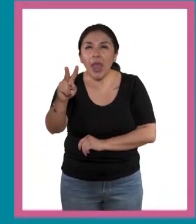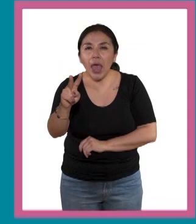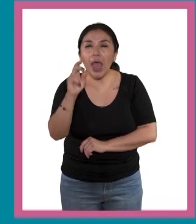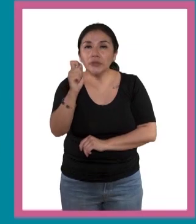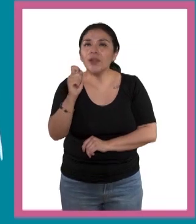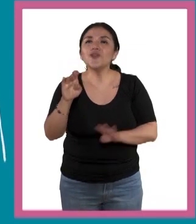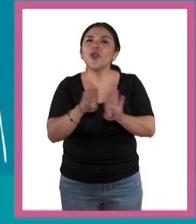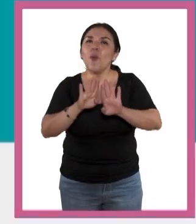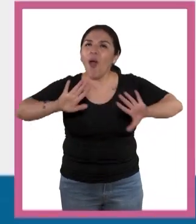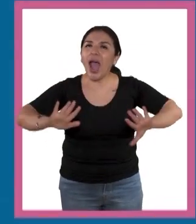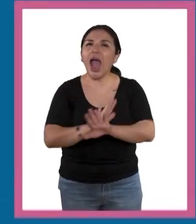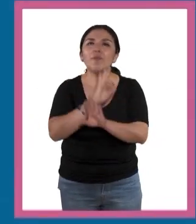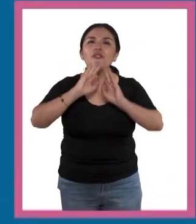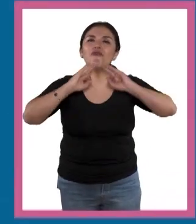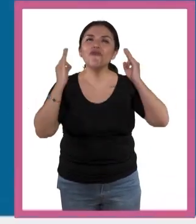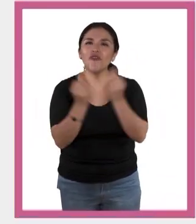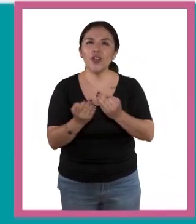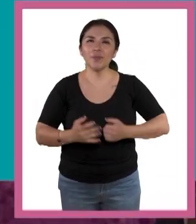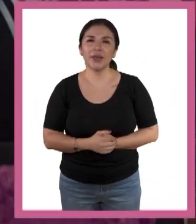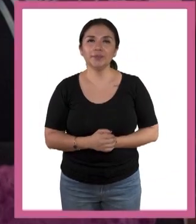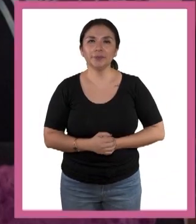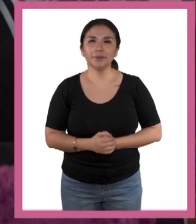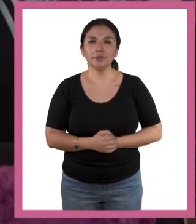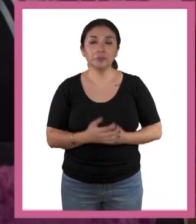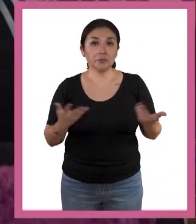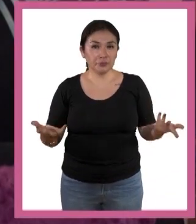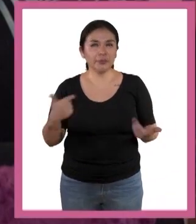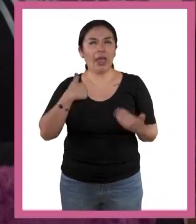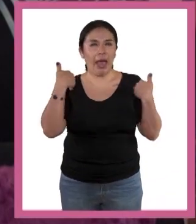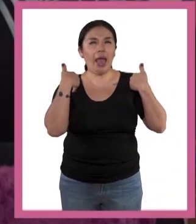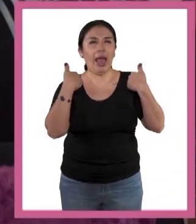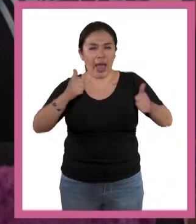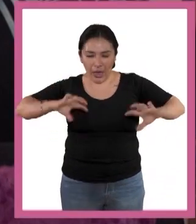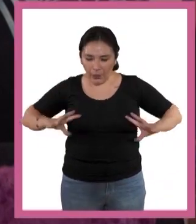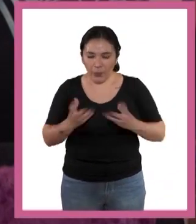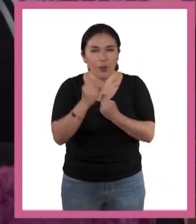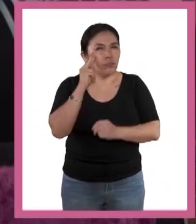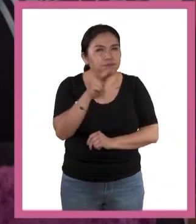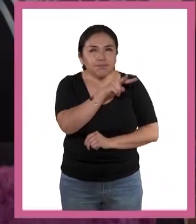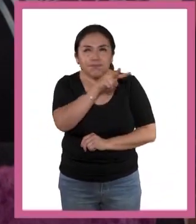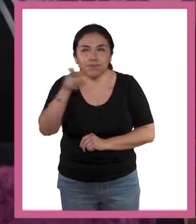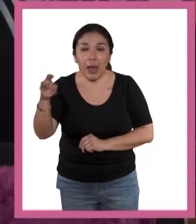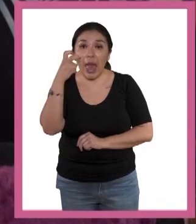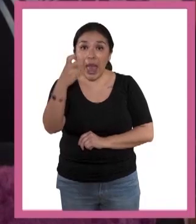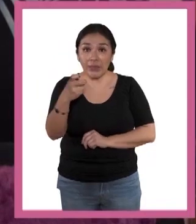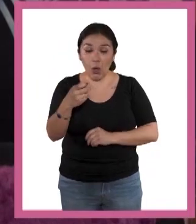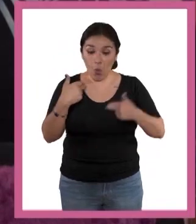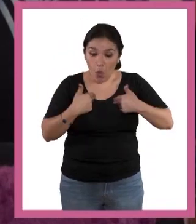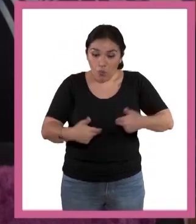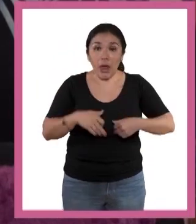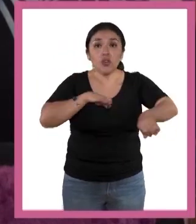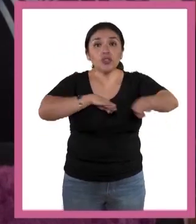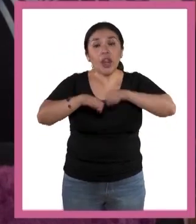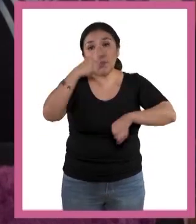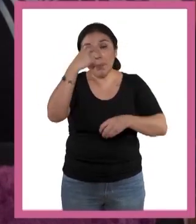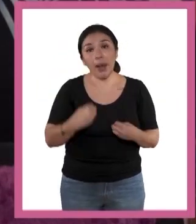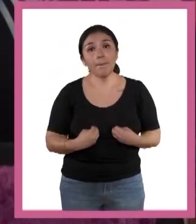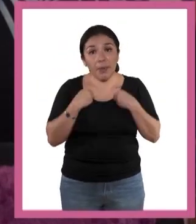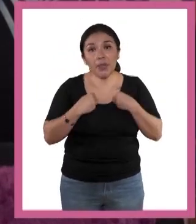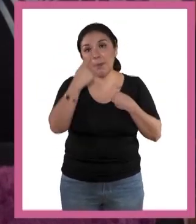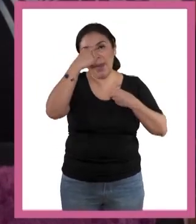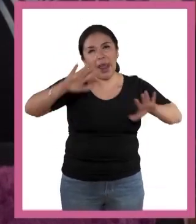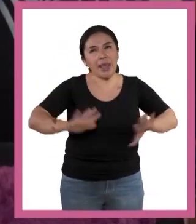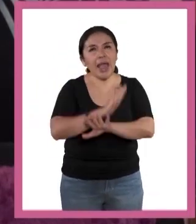martillo para darle forma. Creo que entendí algo de todo esto. Nuestra especie trabaja para poder vivir, para